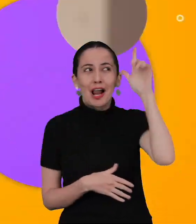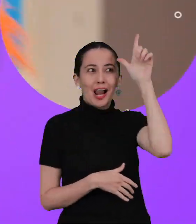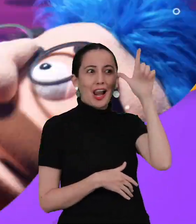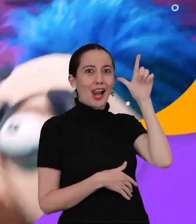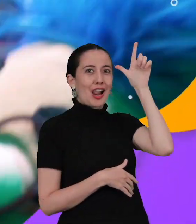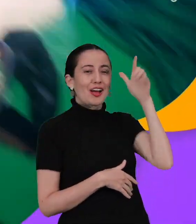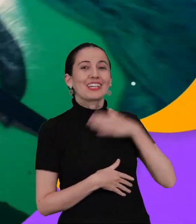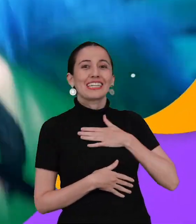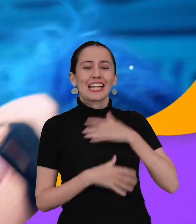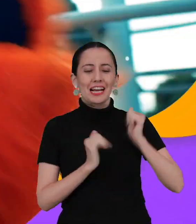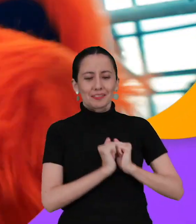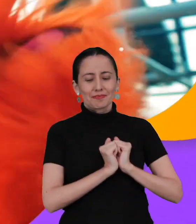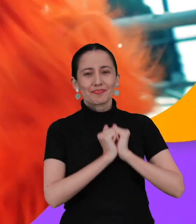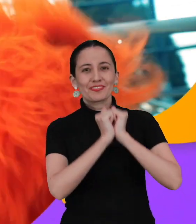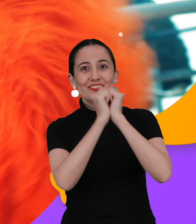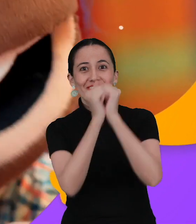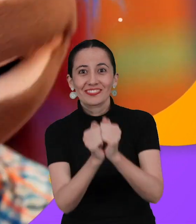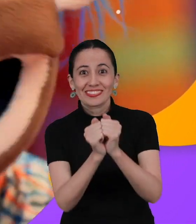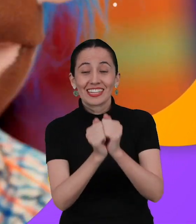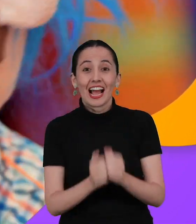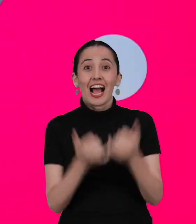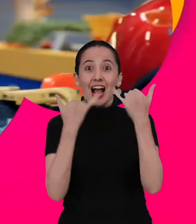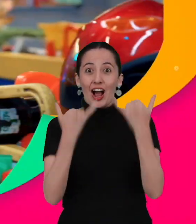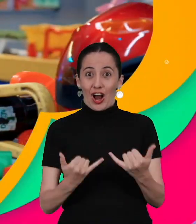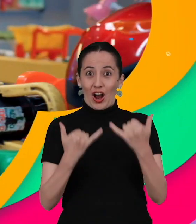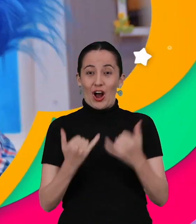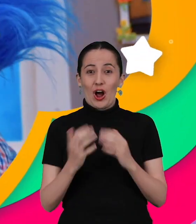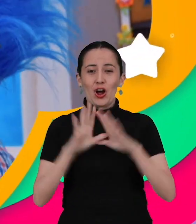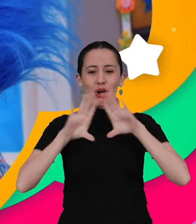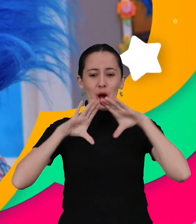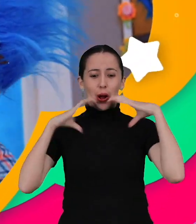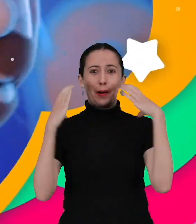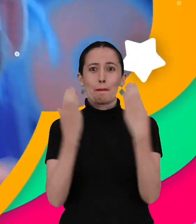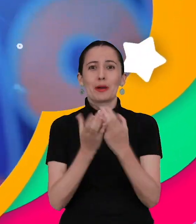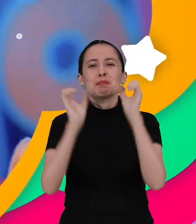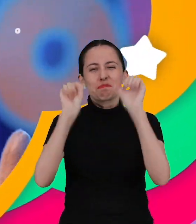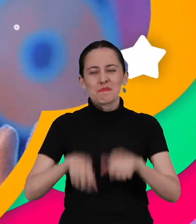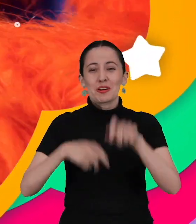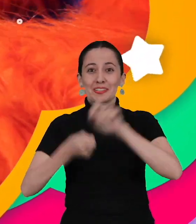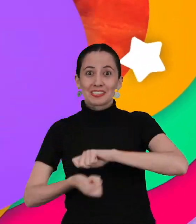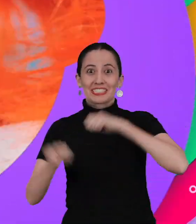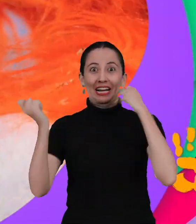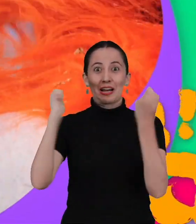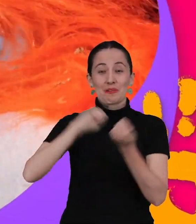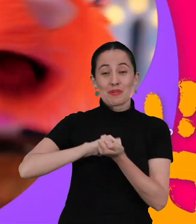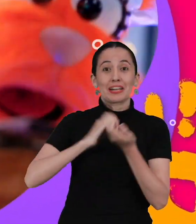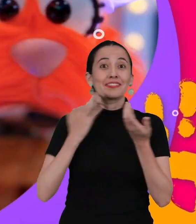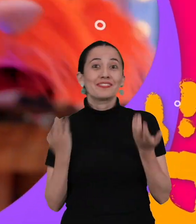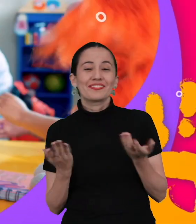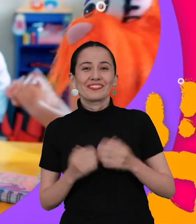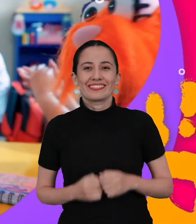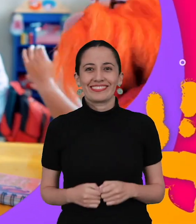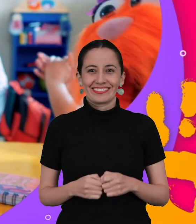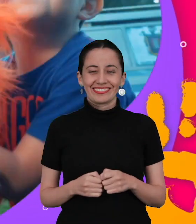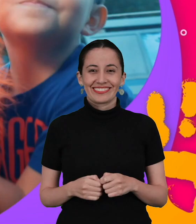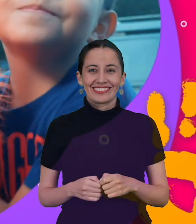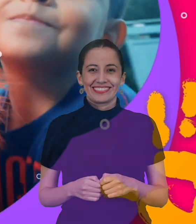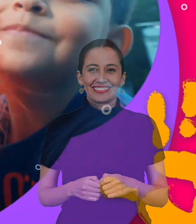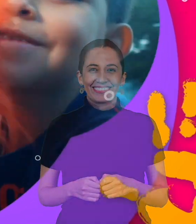Con tus locuras y mi complicidad ¡El mundo podremos cambiar!